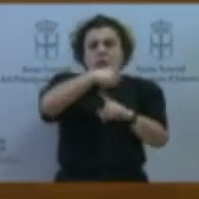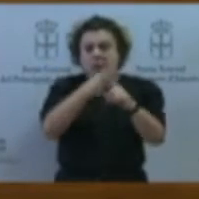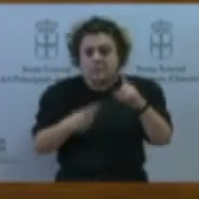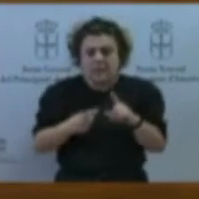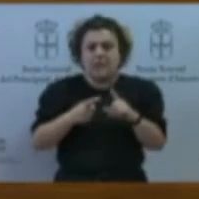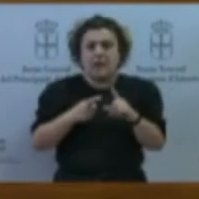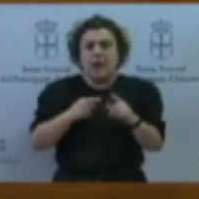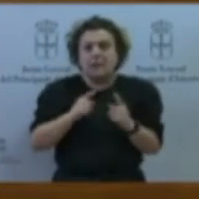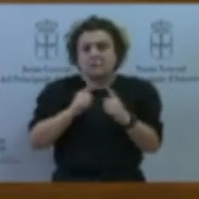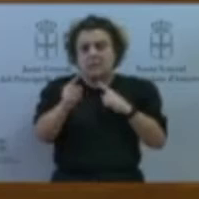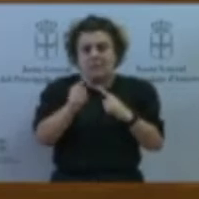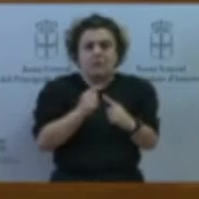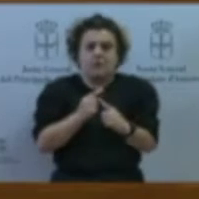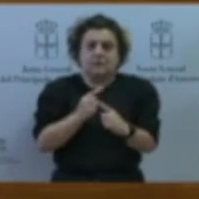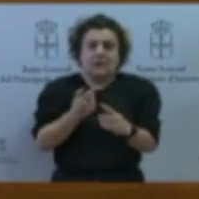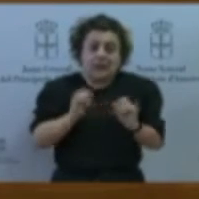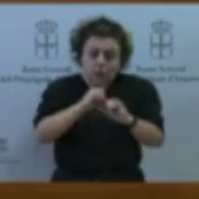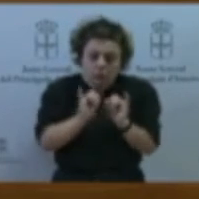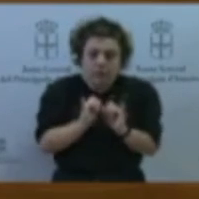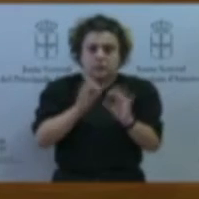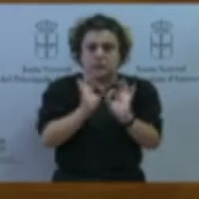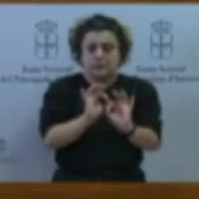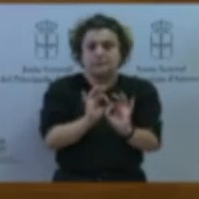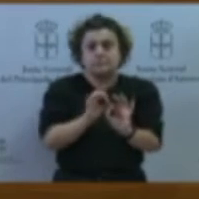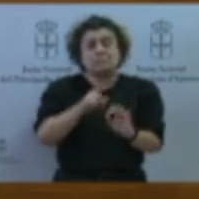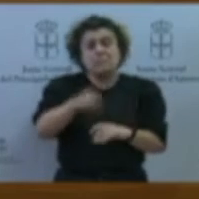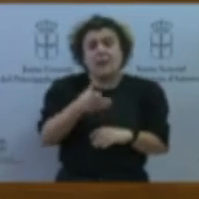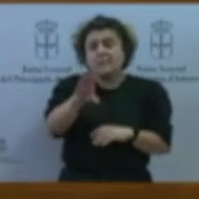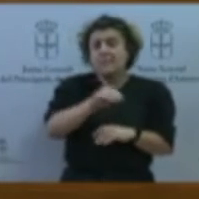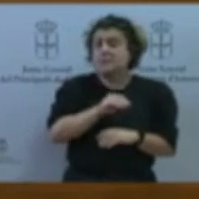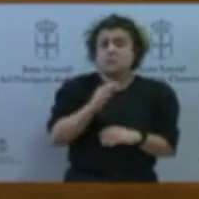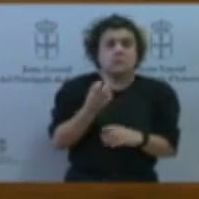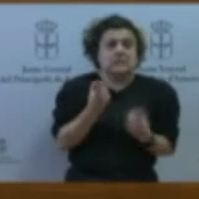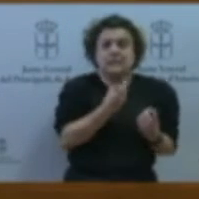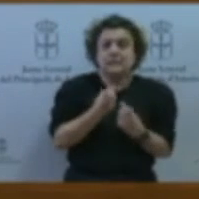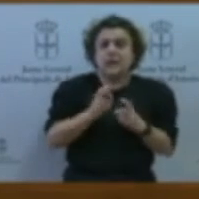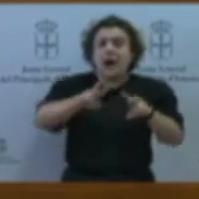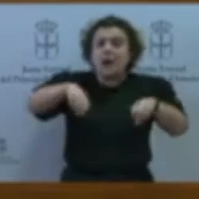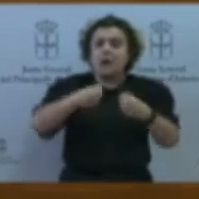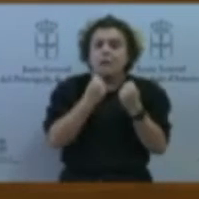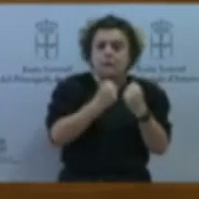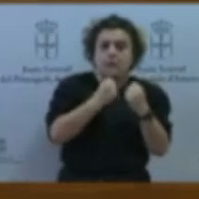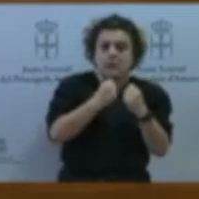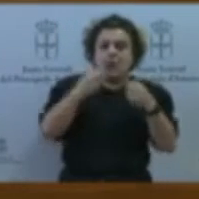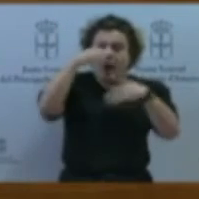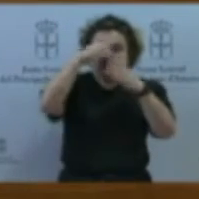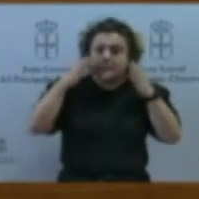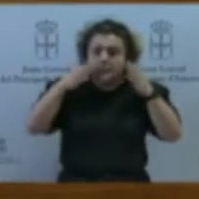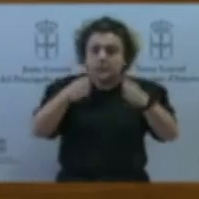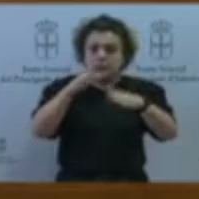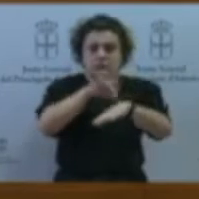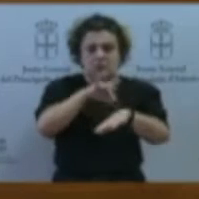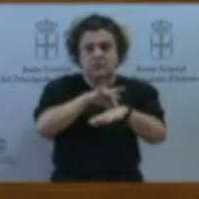También entendemos que tiene que haber un refuerzo de la atención sanitaria en un momento crítico, donde tenemos que…, que no pueden